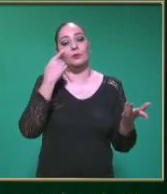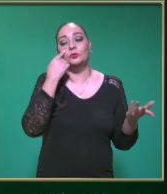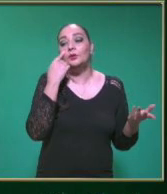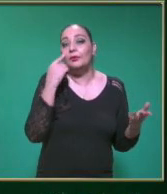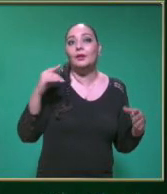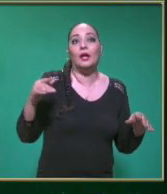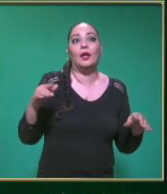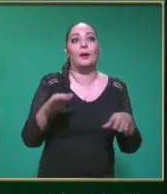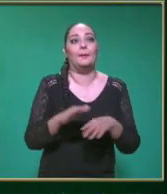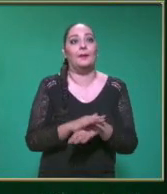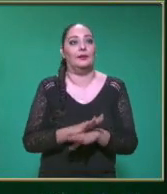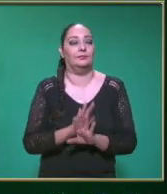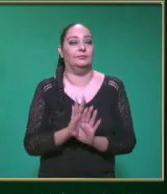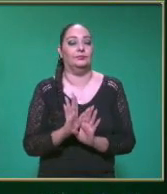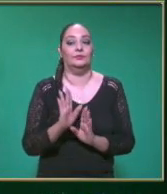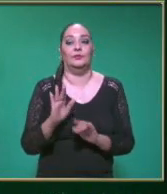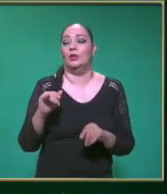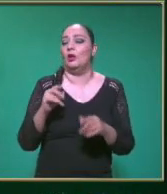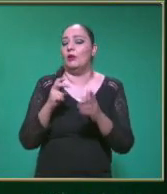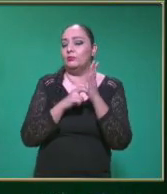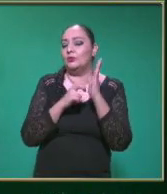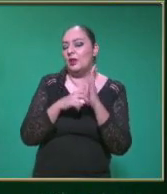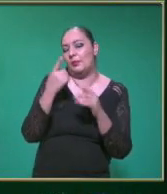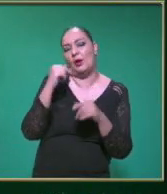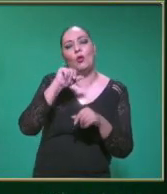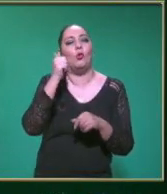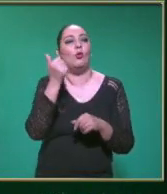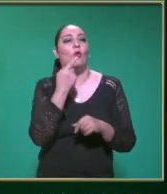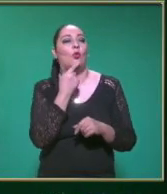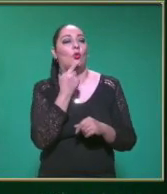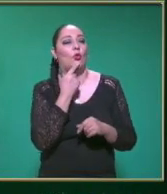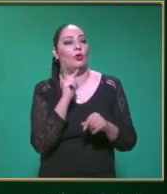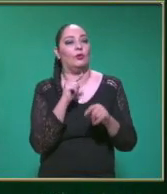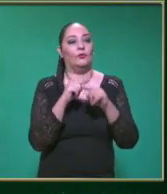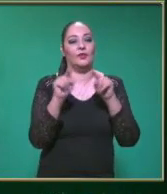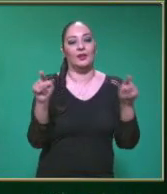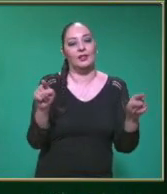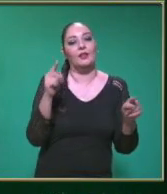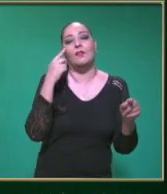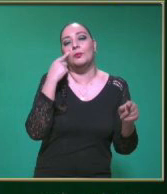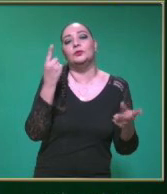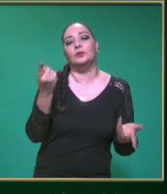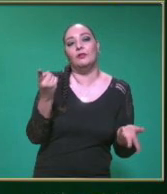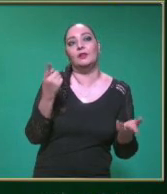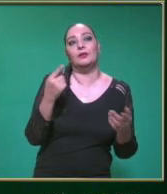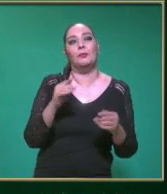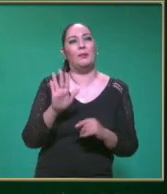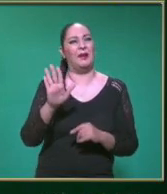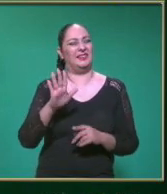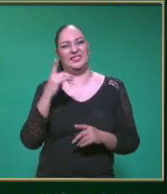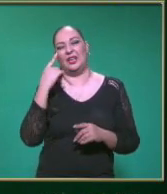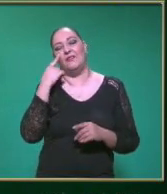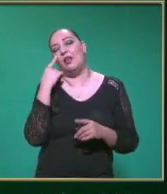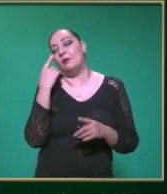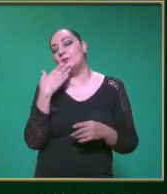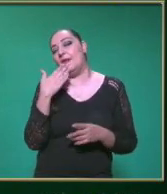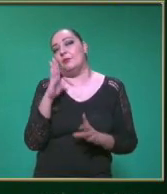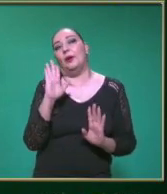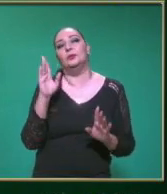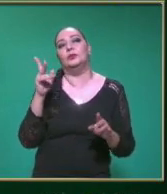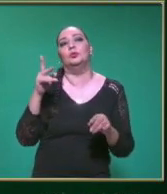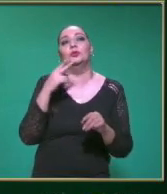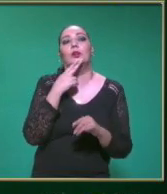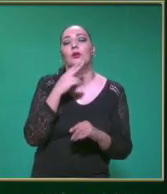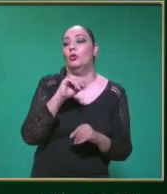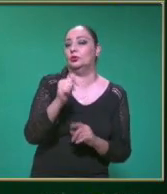cambiar aquí A corregir Maestra El Nada más el color Porque al parecer No se No se distingue Vamos a poner